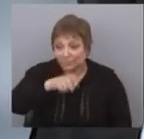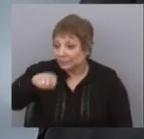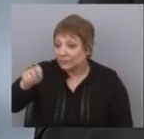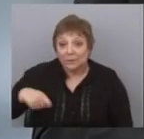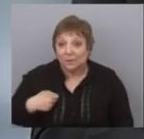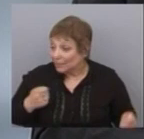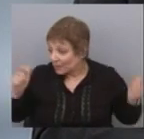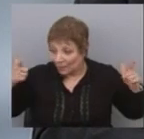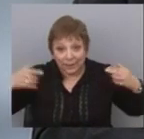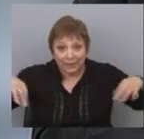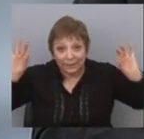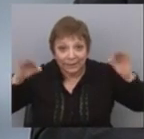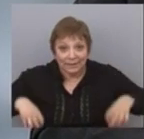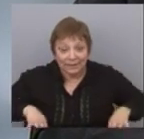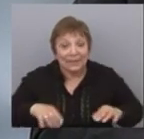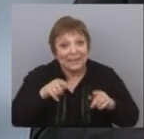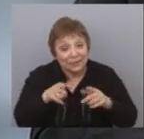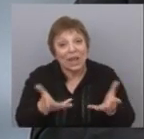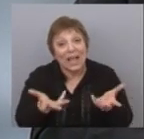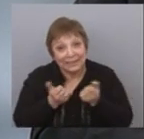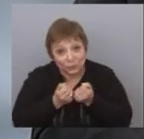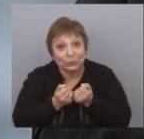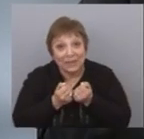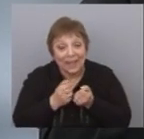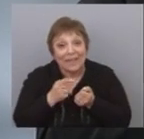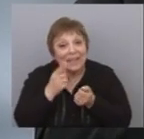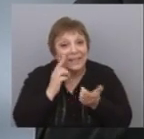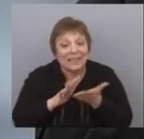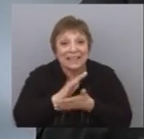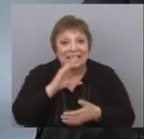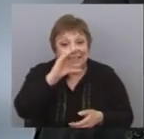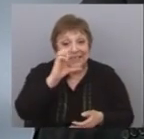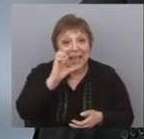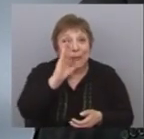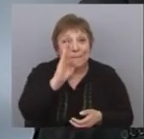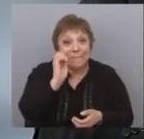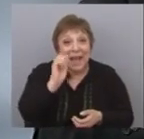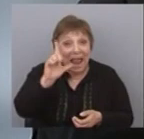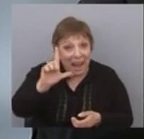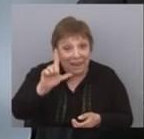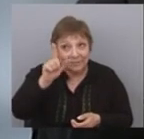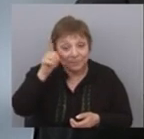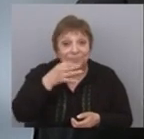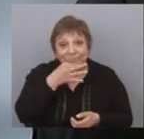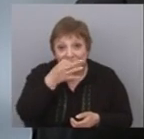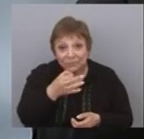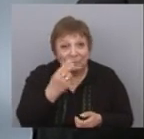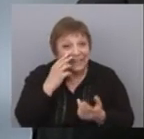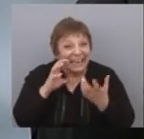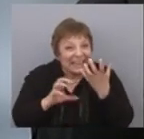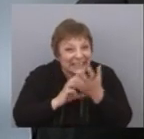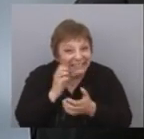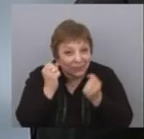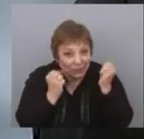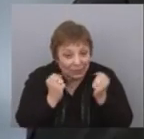ir mejorando una situación que era crítica. La CEPAL, Pepe, determina que una crisis económica,